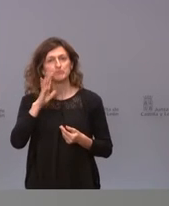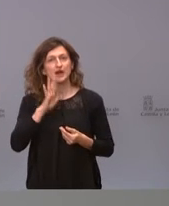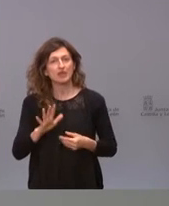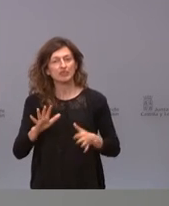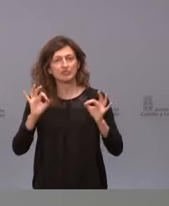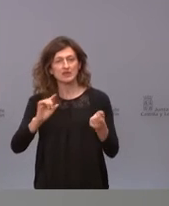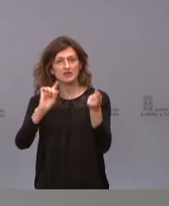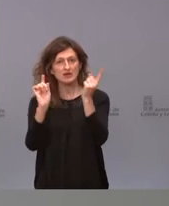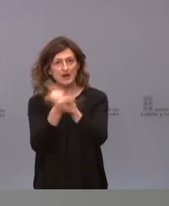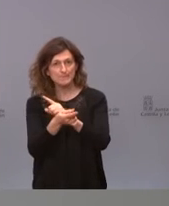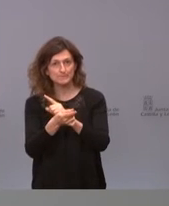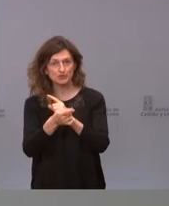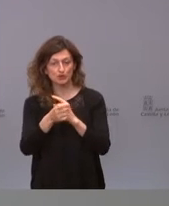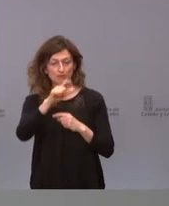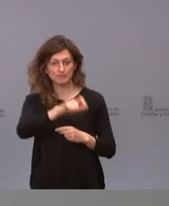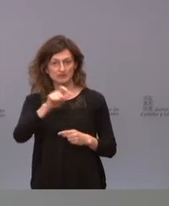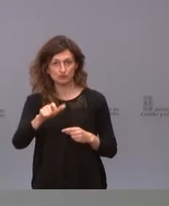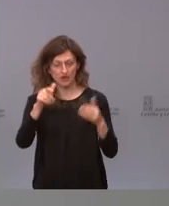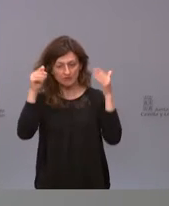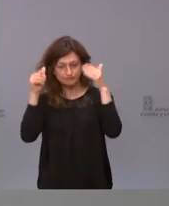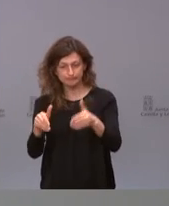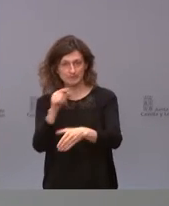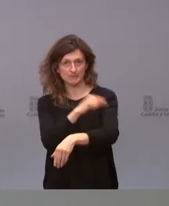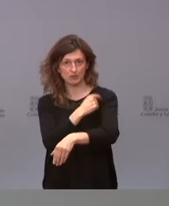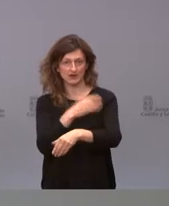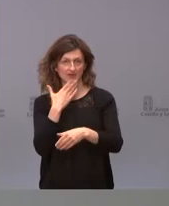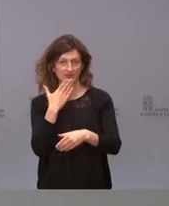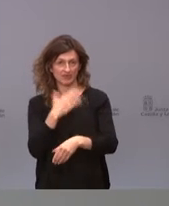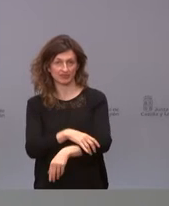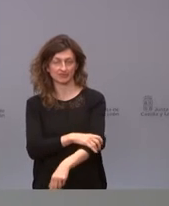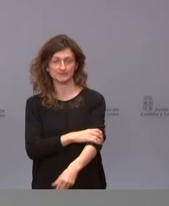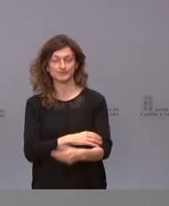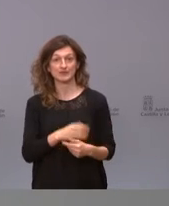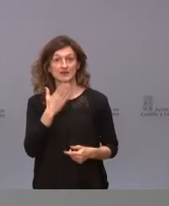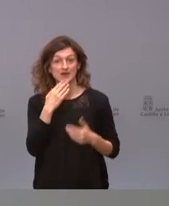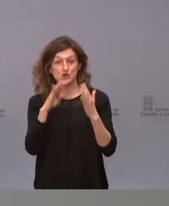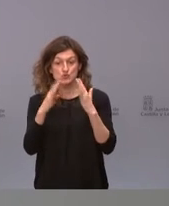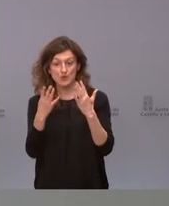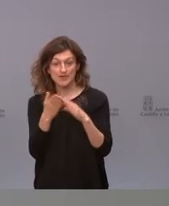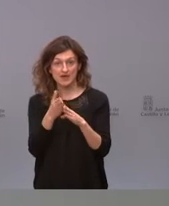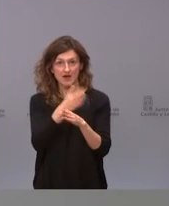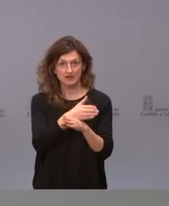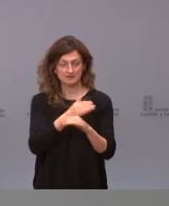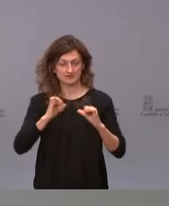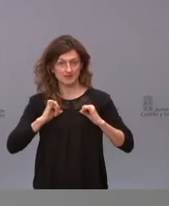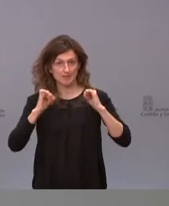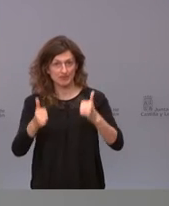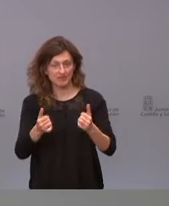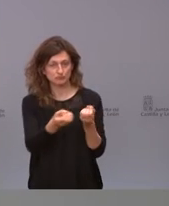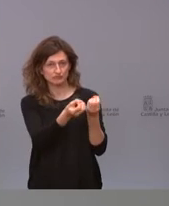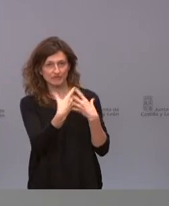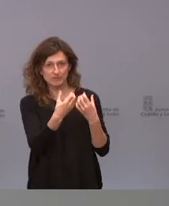iba a haber un cambio en la población diana a que vacunar. Poco antes de las 9 de la mañana empezamos a disponer de más